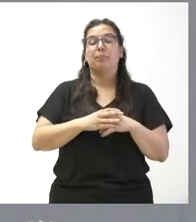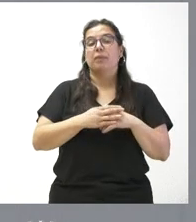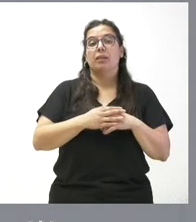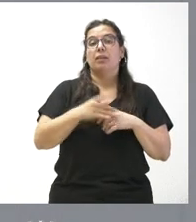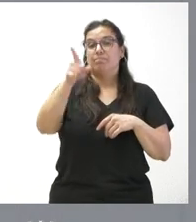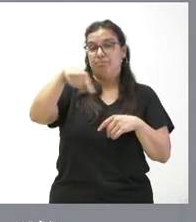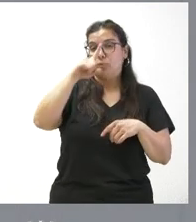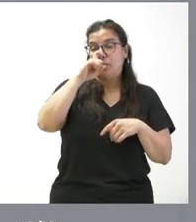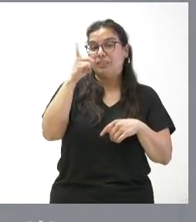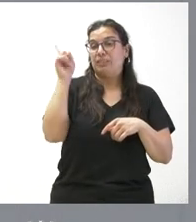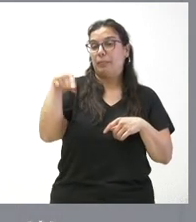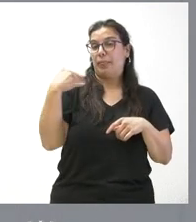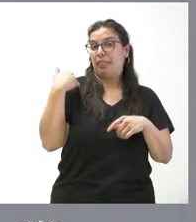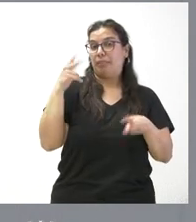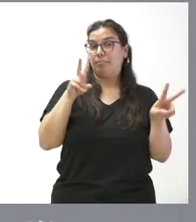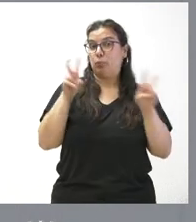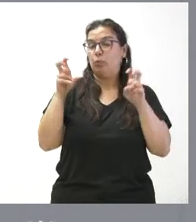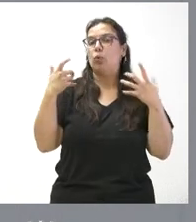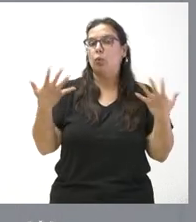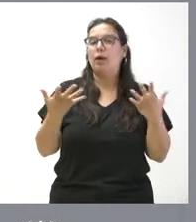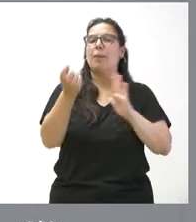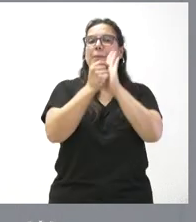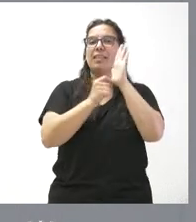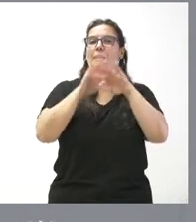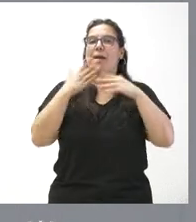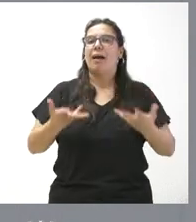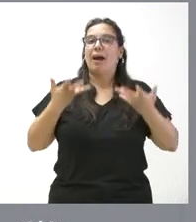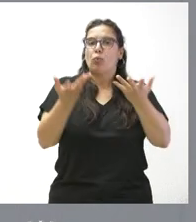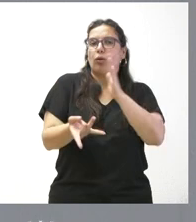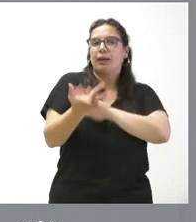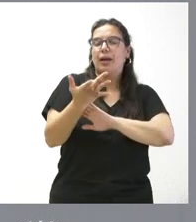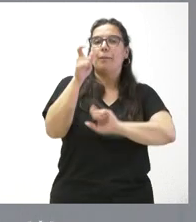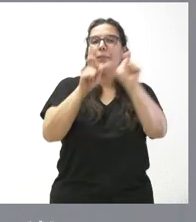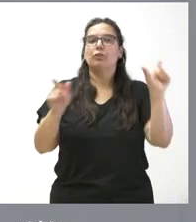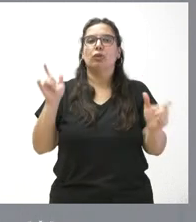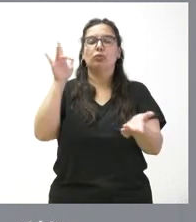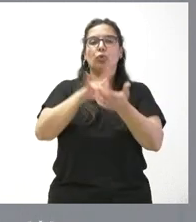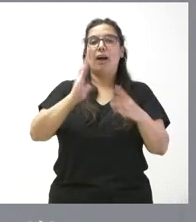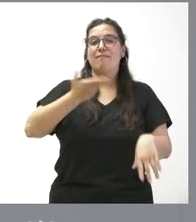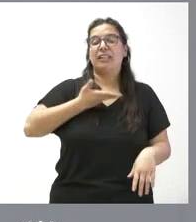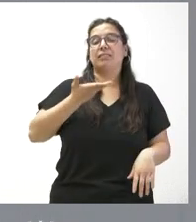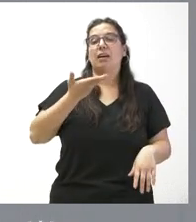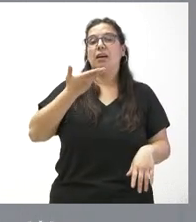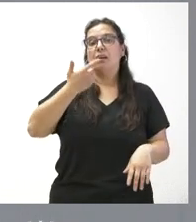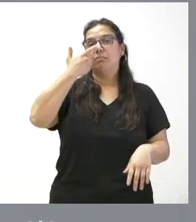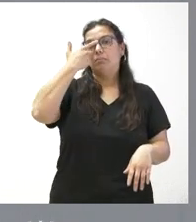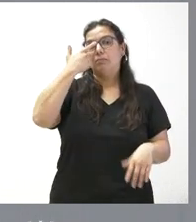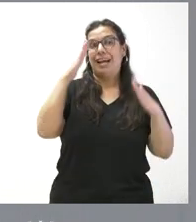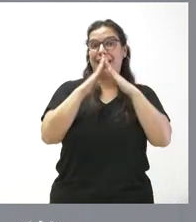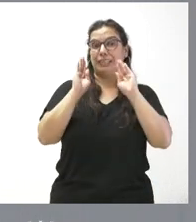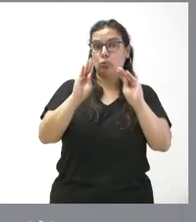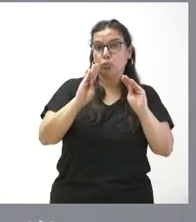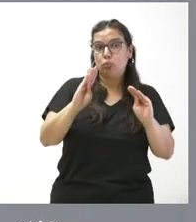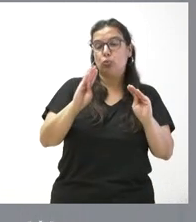reciente, se puso en marcha un conjunto de medidas de ayuda a las personas que habían visto afectado su vivienda